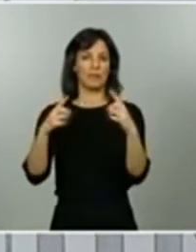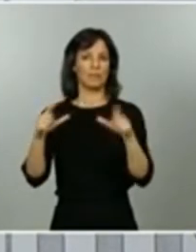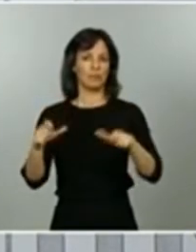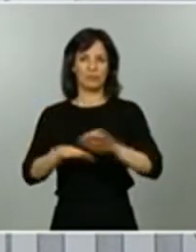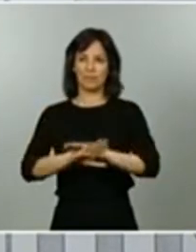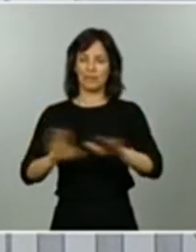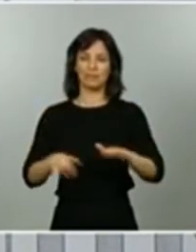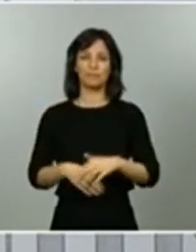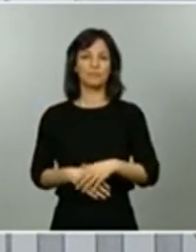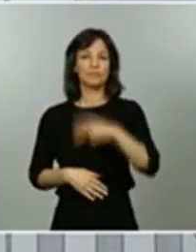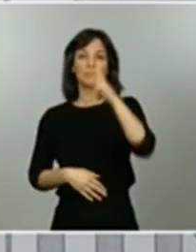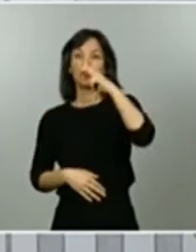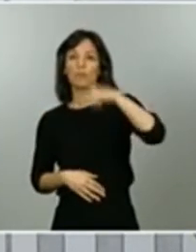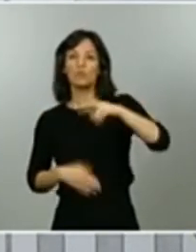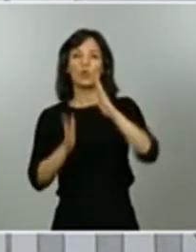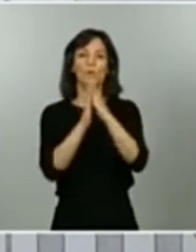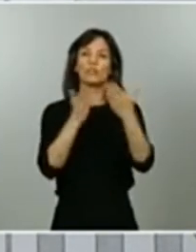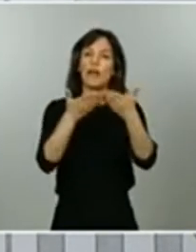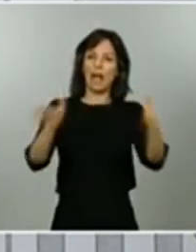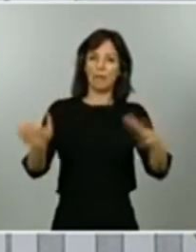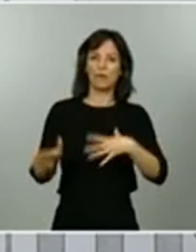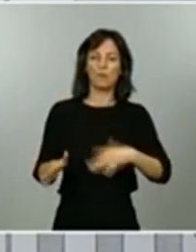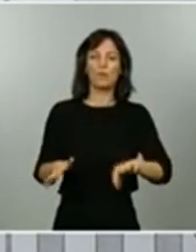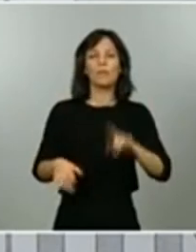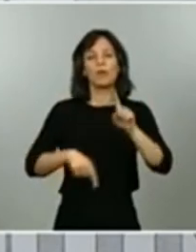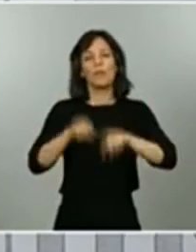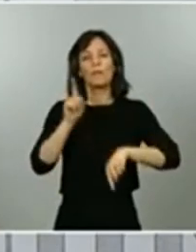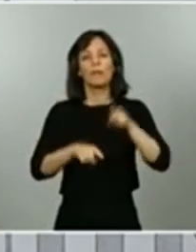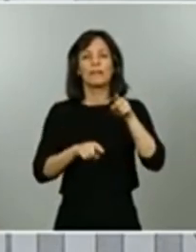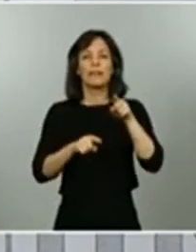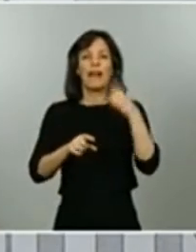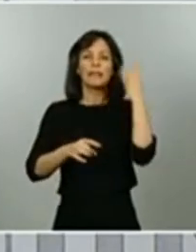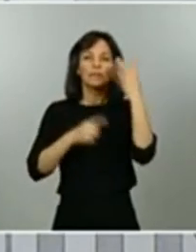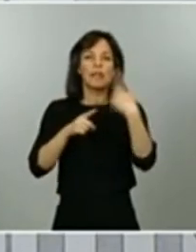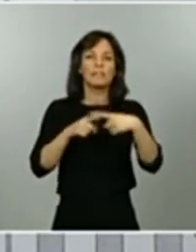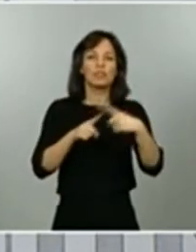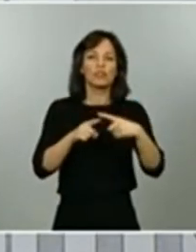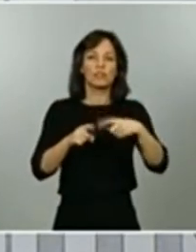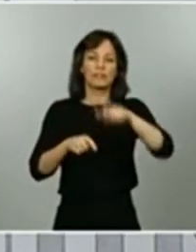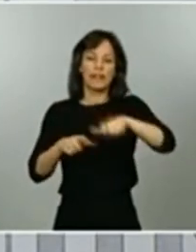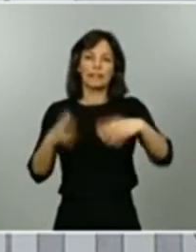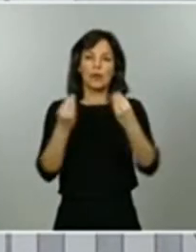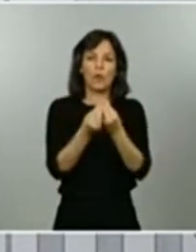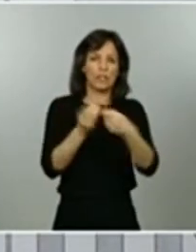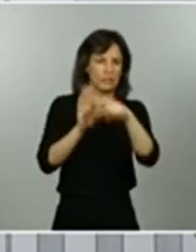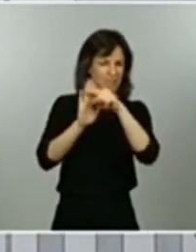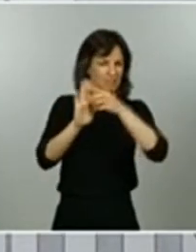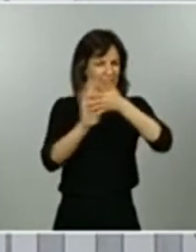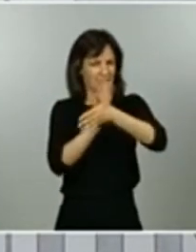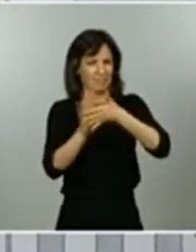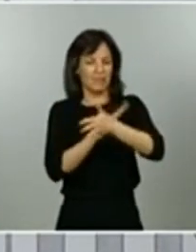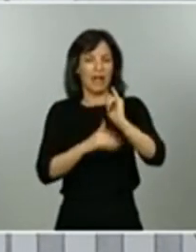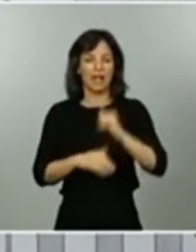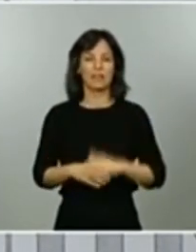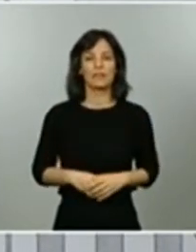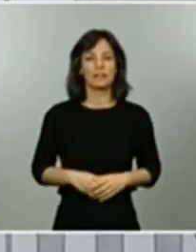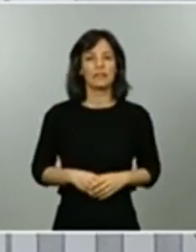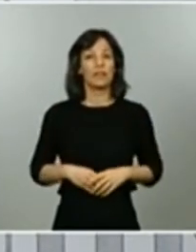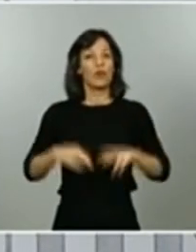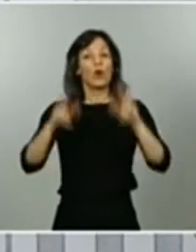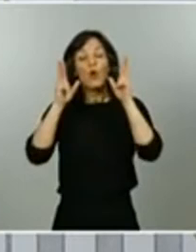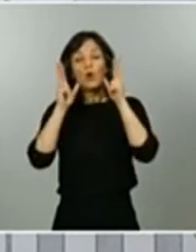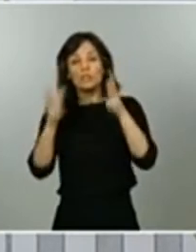con limitaciones de actividades y aforos que vienen detalladas en la orden. Y se permite también la reapertura de hoteles y establecimientos